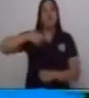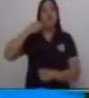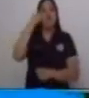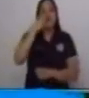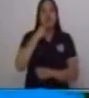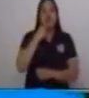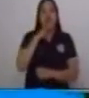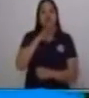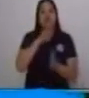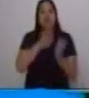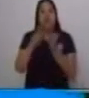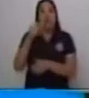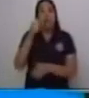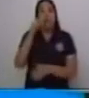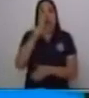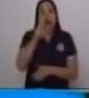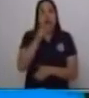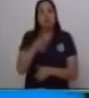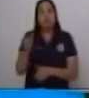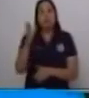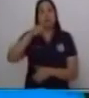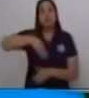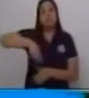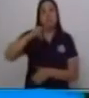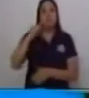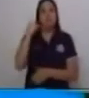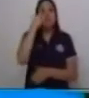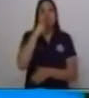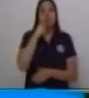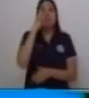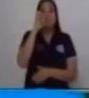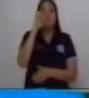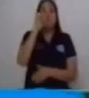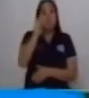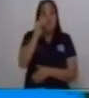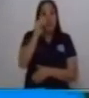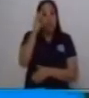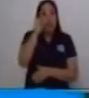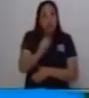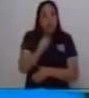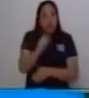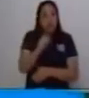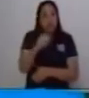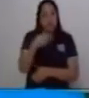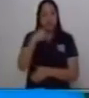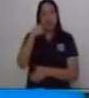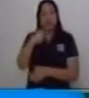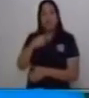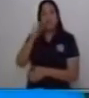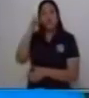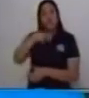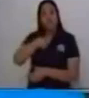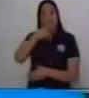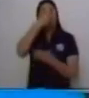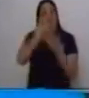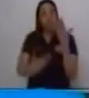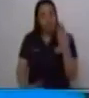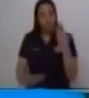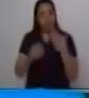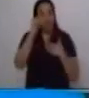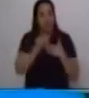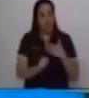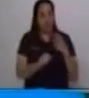Estamos informando que ayer fuimos al museo. Las interrogativas. ¿Qué te dice una